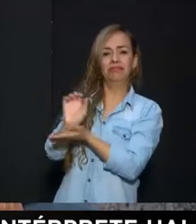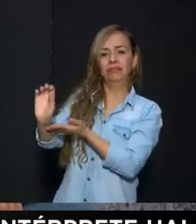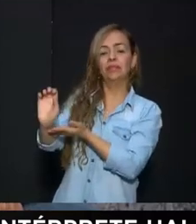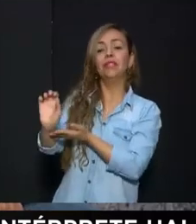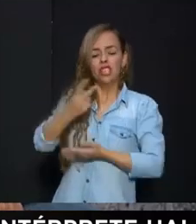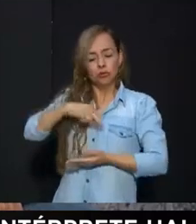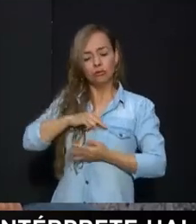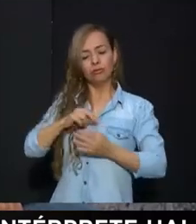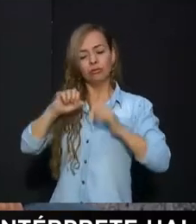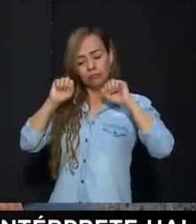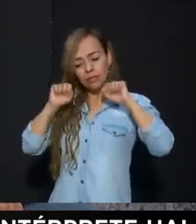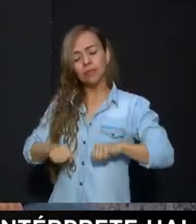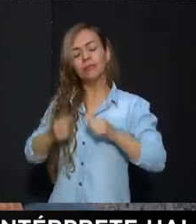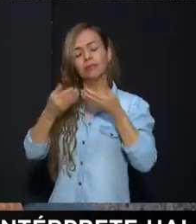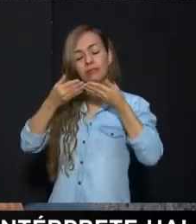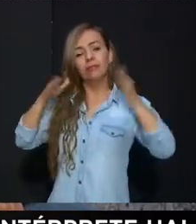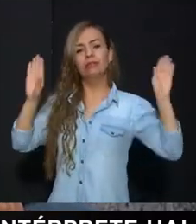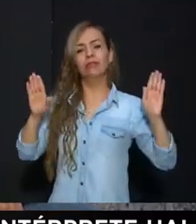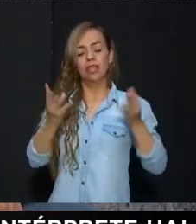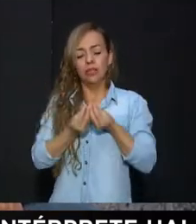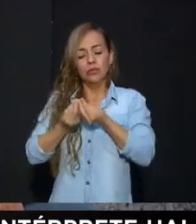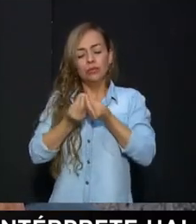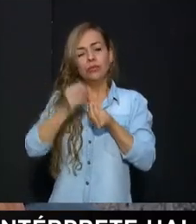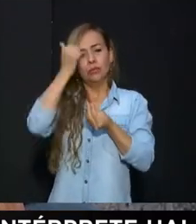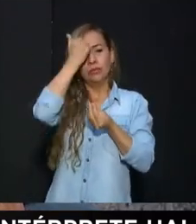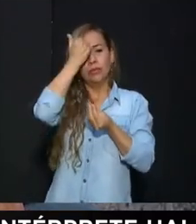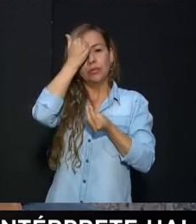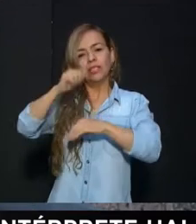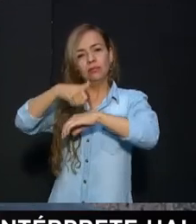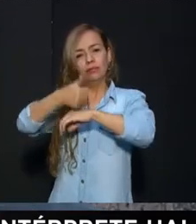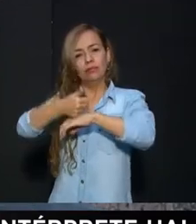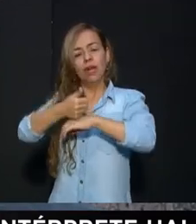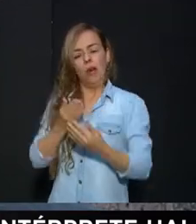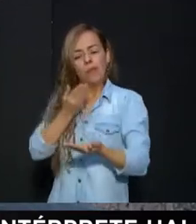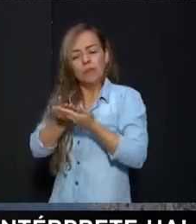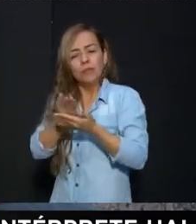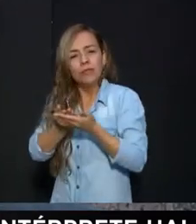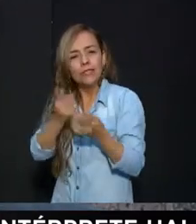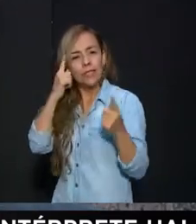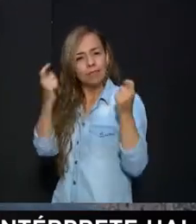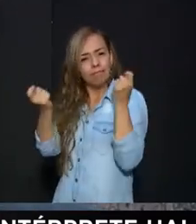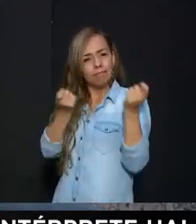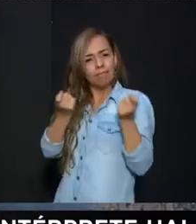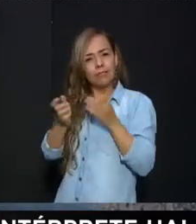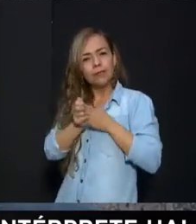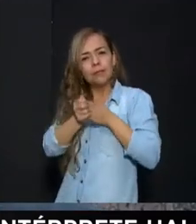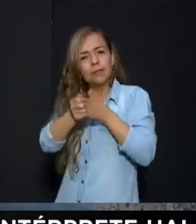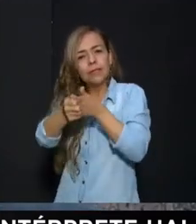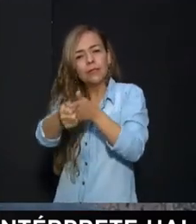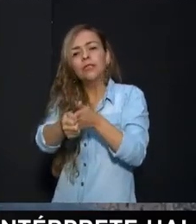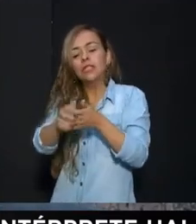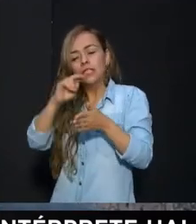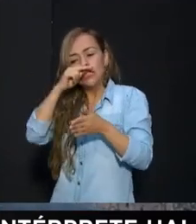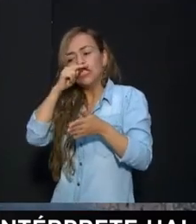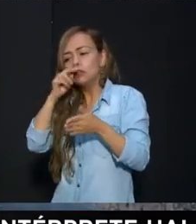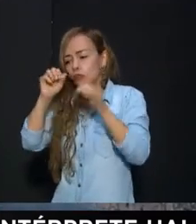Como directivos y docentes Buscar propuestas novedosas Estrategias metodológicas Para que estos